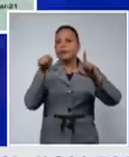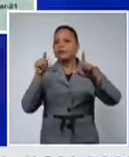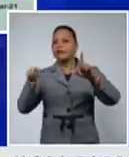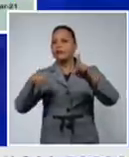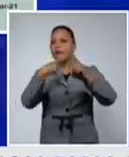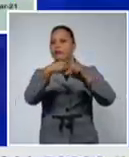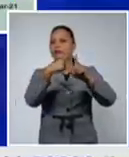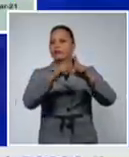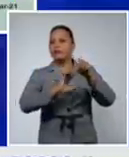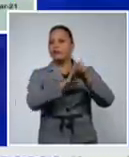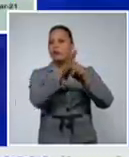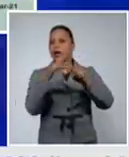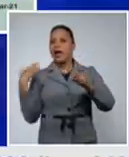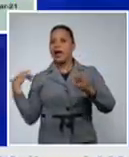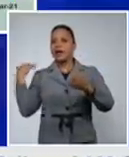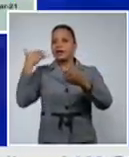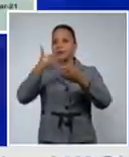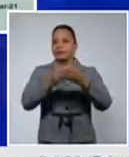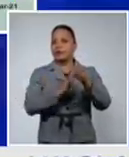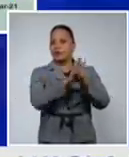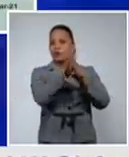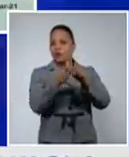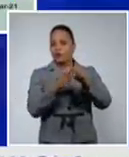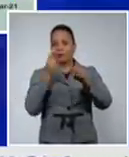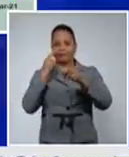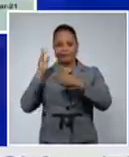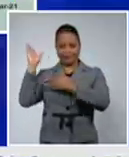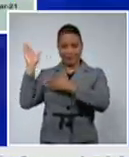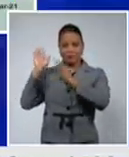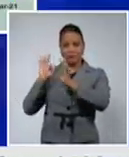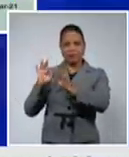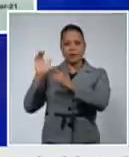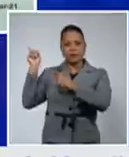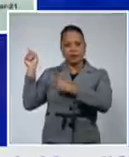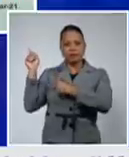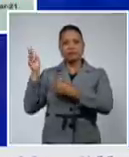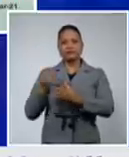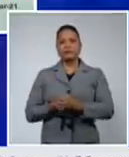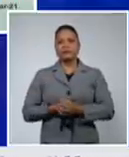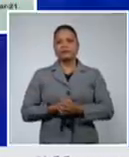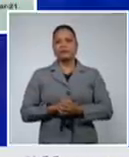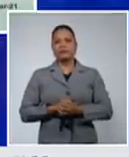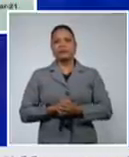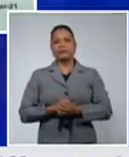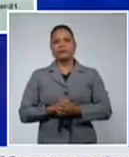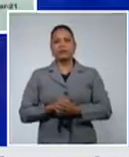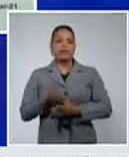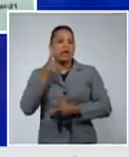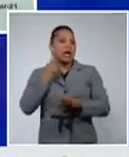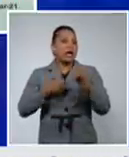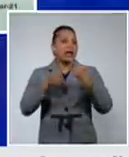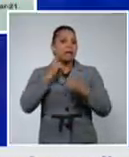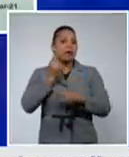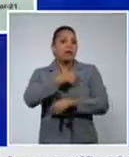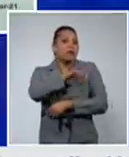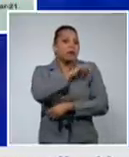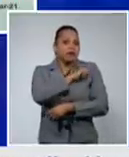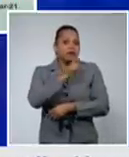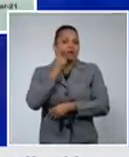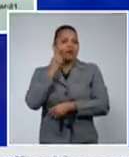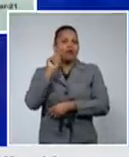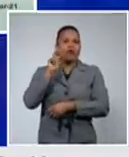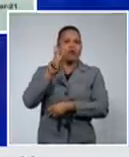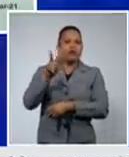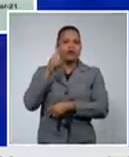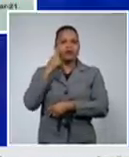la pandemia es ese que está ahí que tal vez la población no pueda evidenciarlo muy